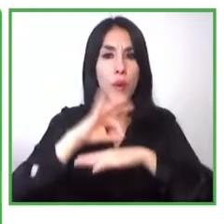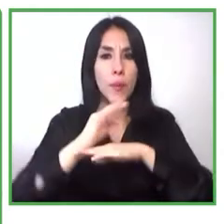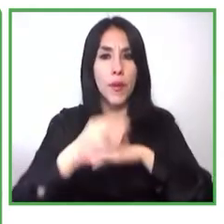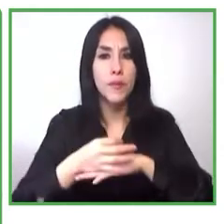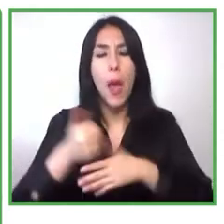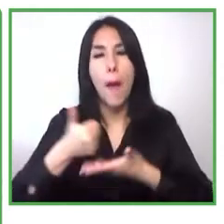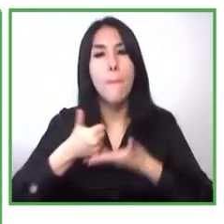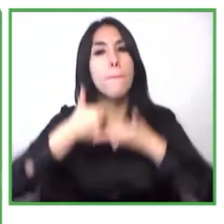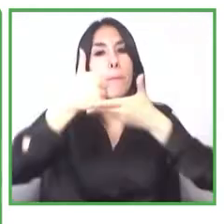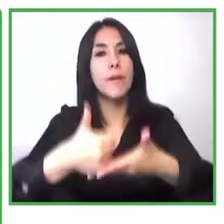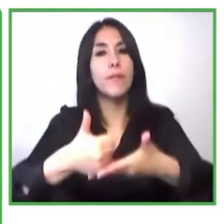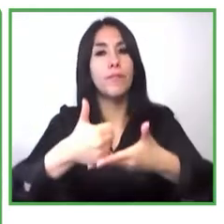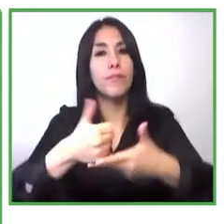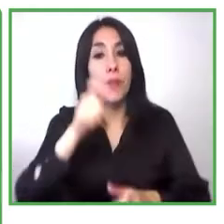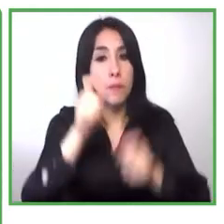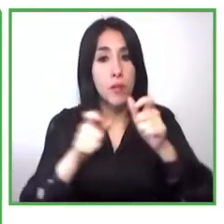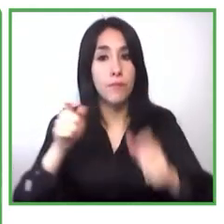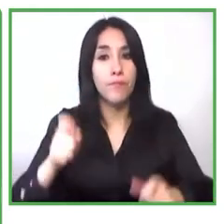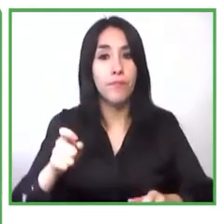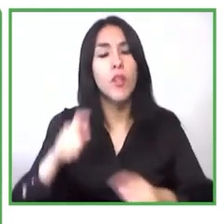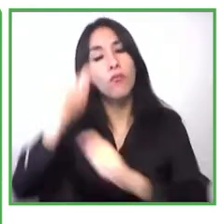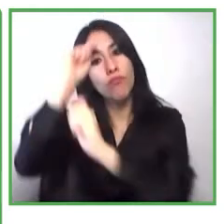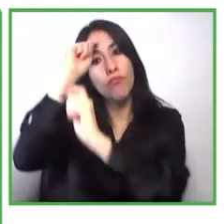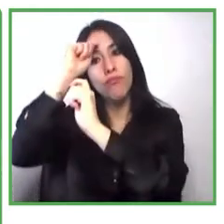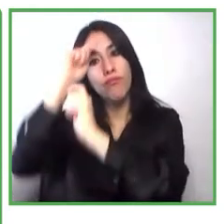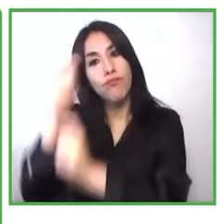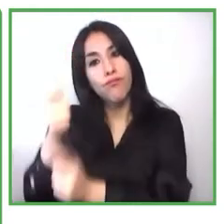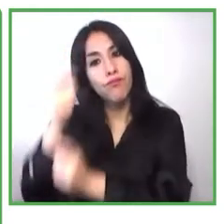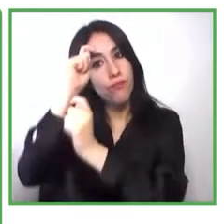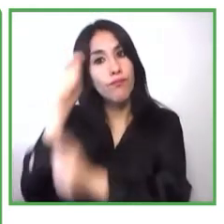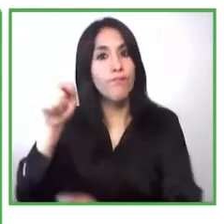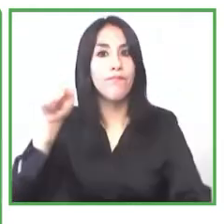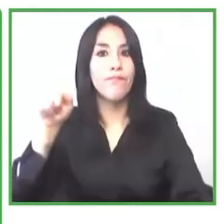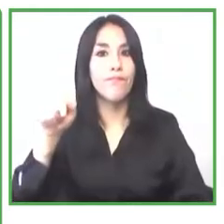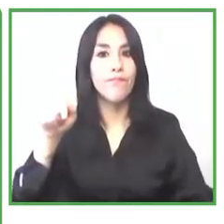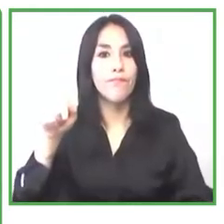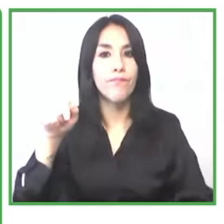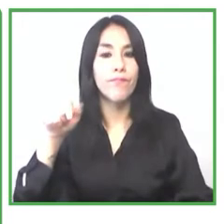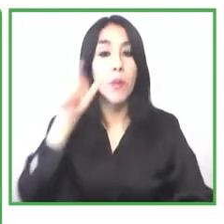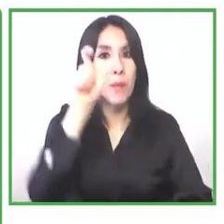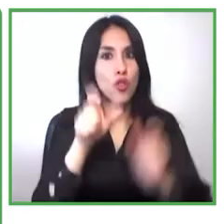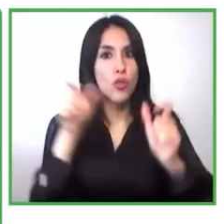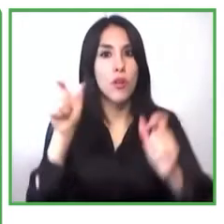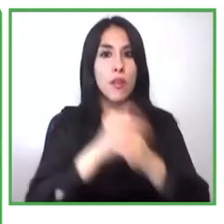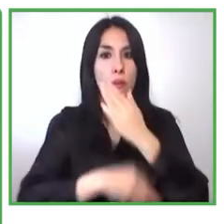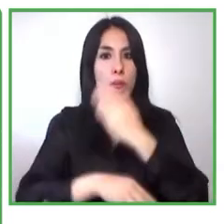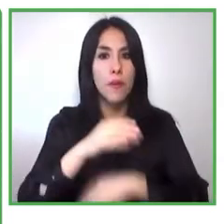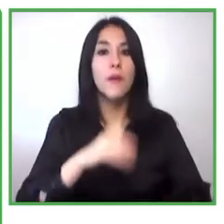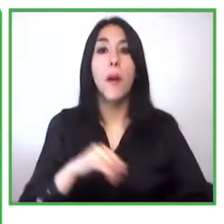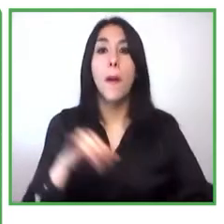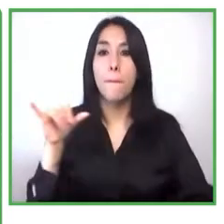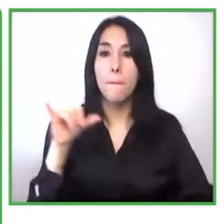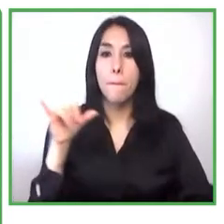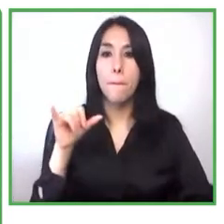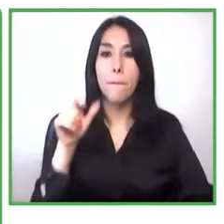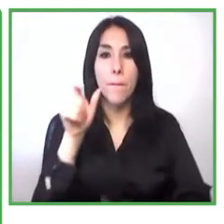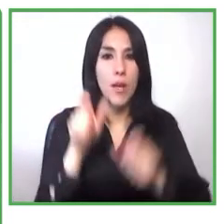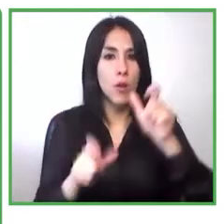personas mayores, que son nuestra principal razón de ser y la razón por la cual trabajamos día a día.